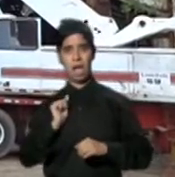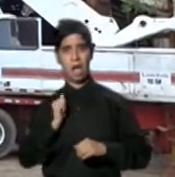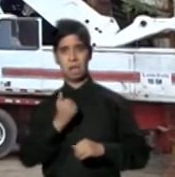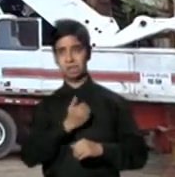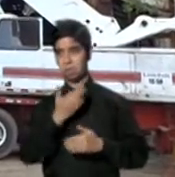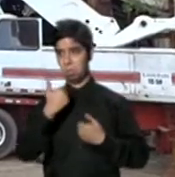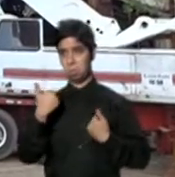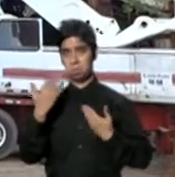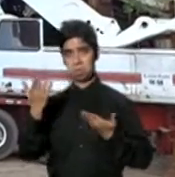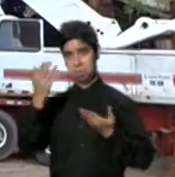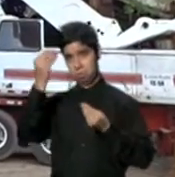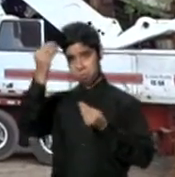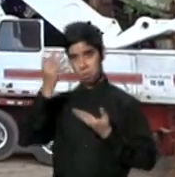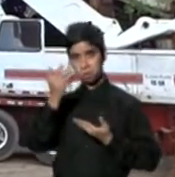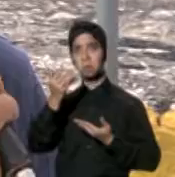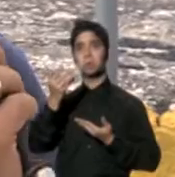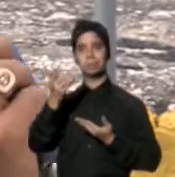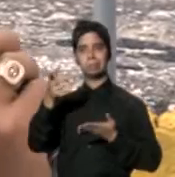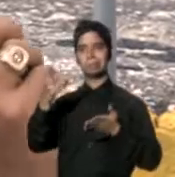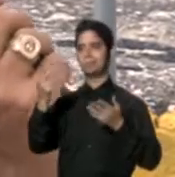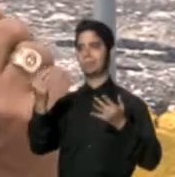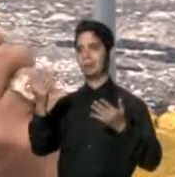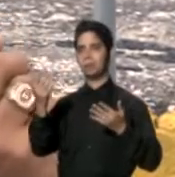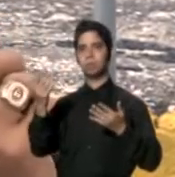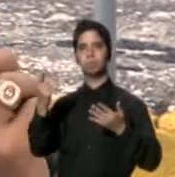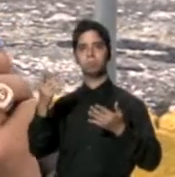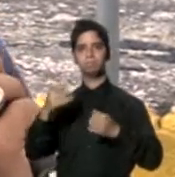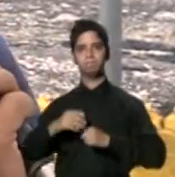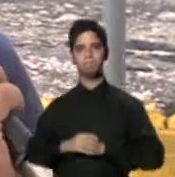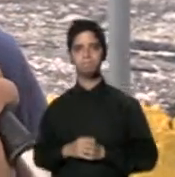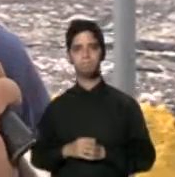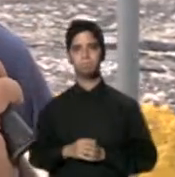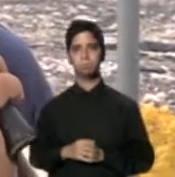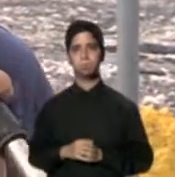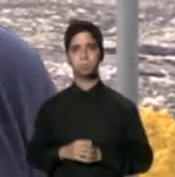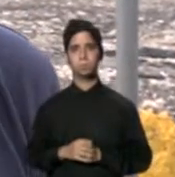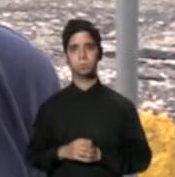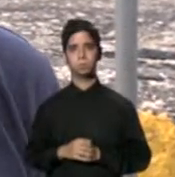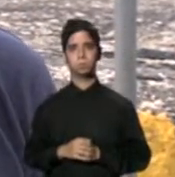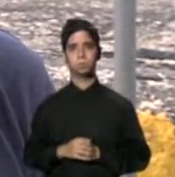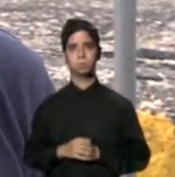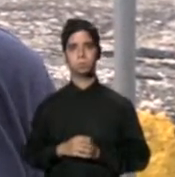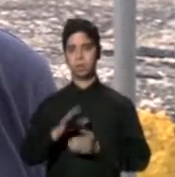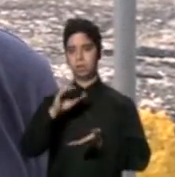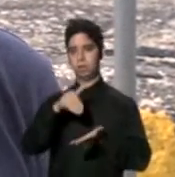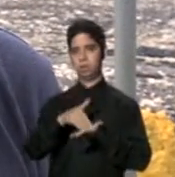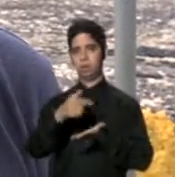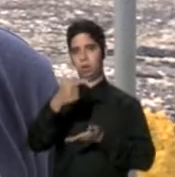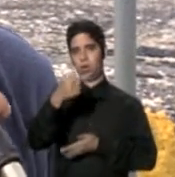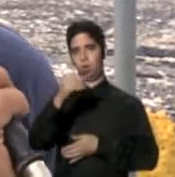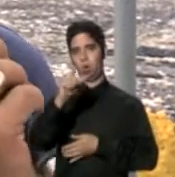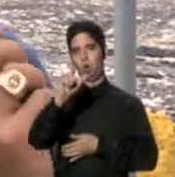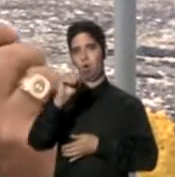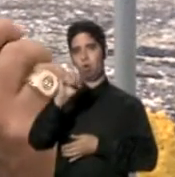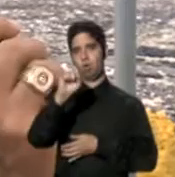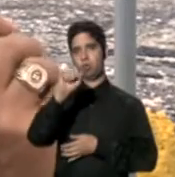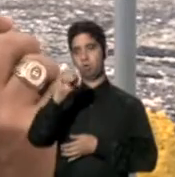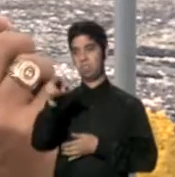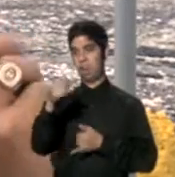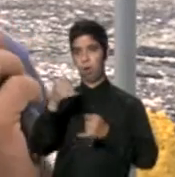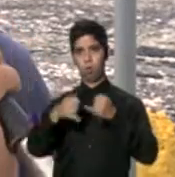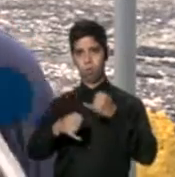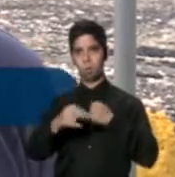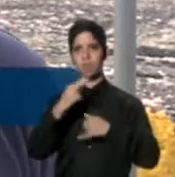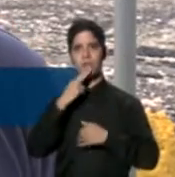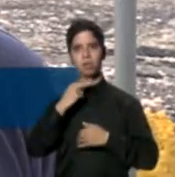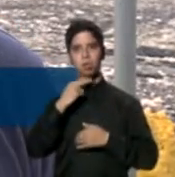los tribunales para que diluciden el asunto. La central Coloso era de las últimas centrales y la integridad que